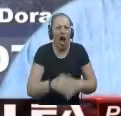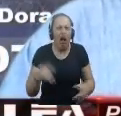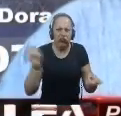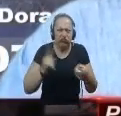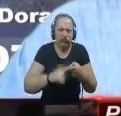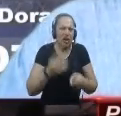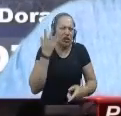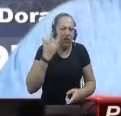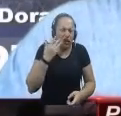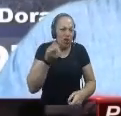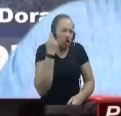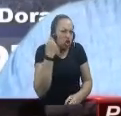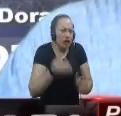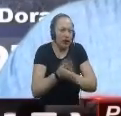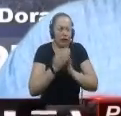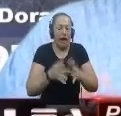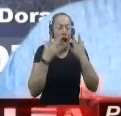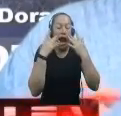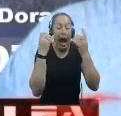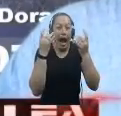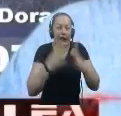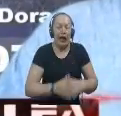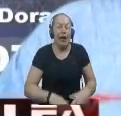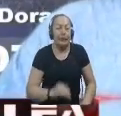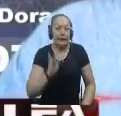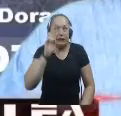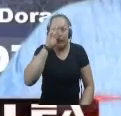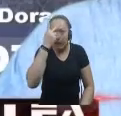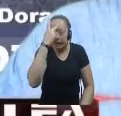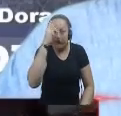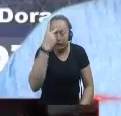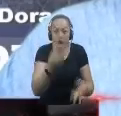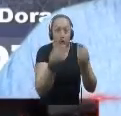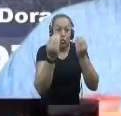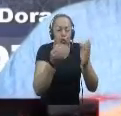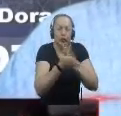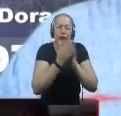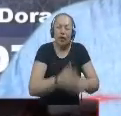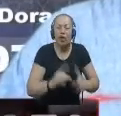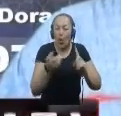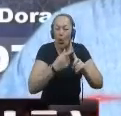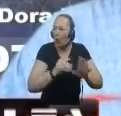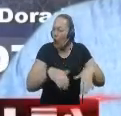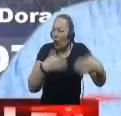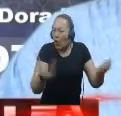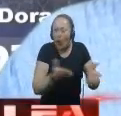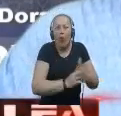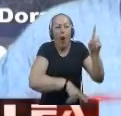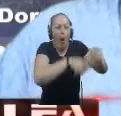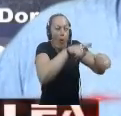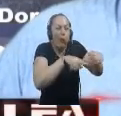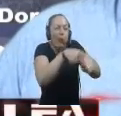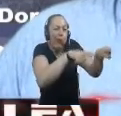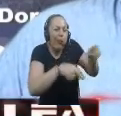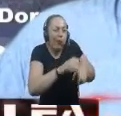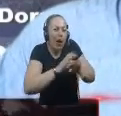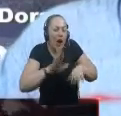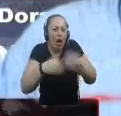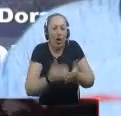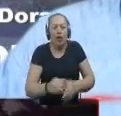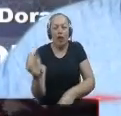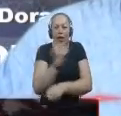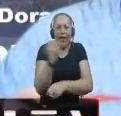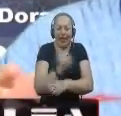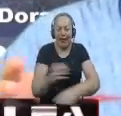Cometiendo graves errores Uno de ellos Es precisamente Que en algunos sectores De la ciudad Ya el carro